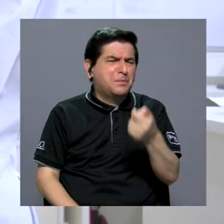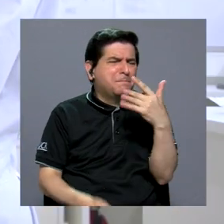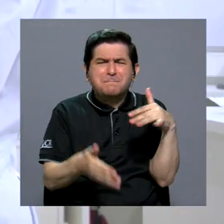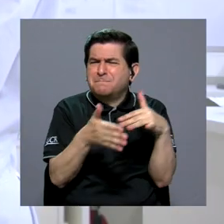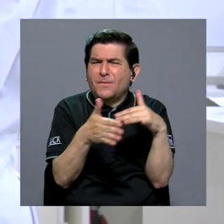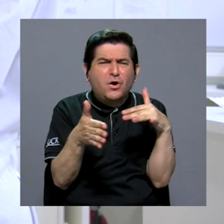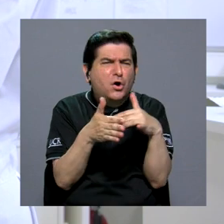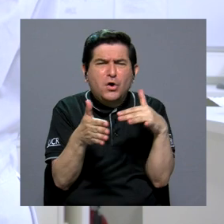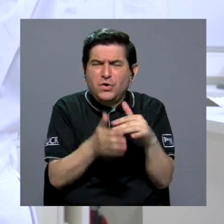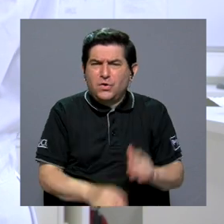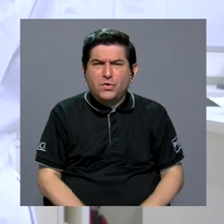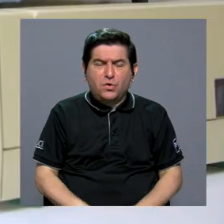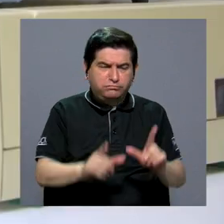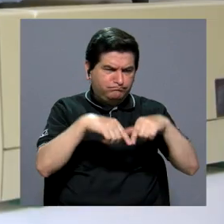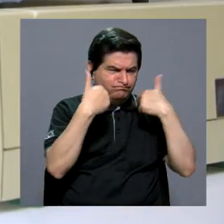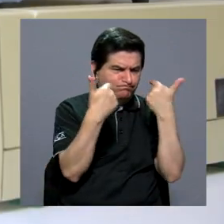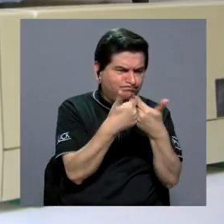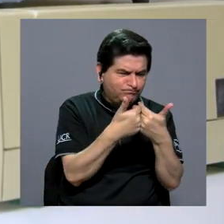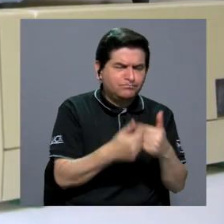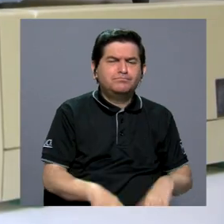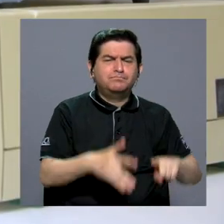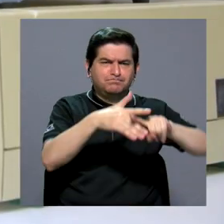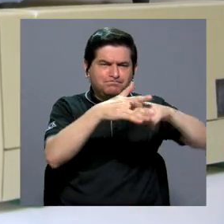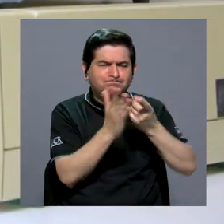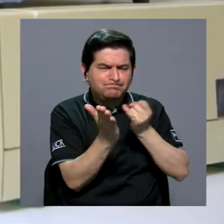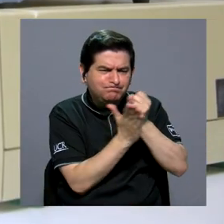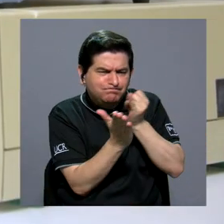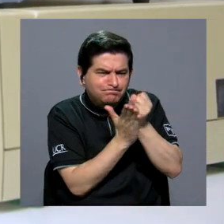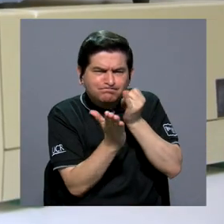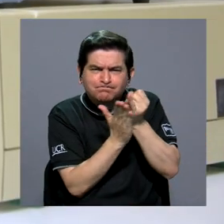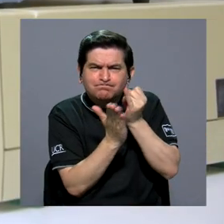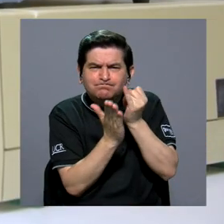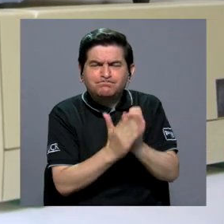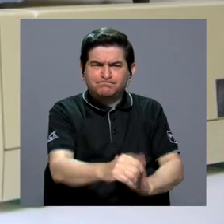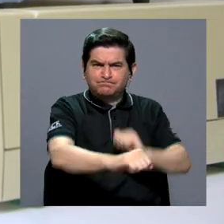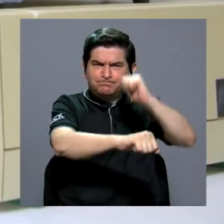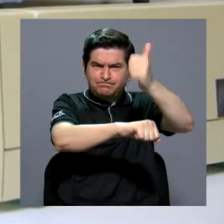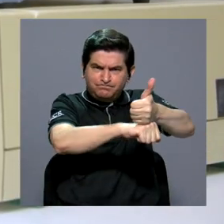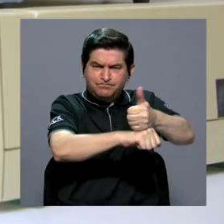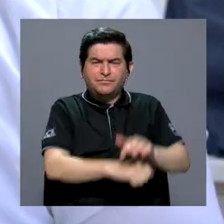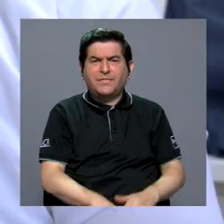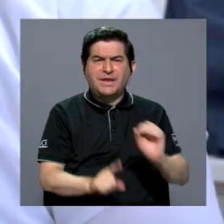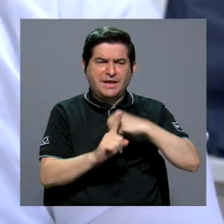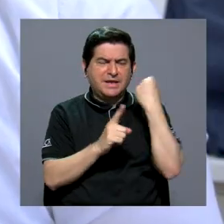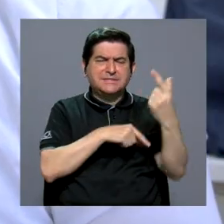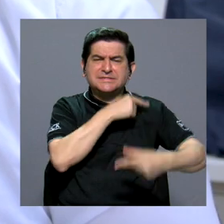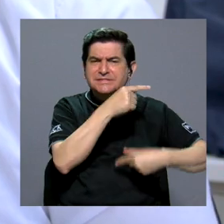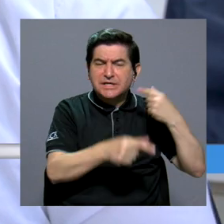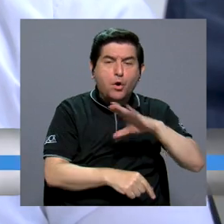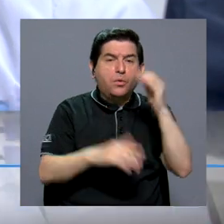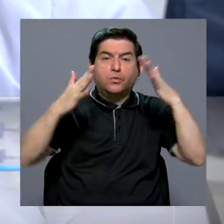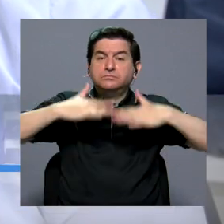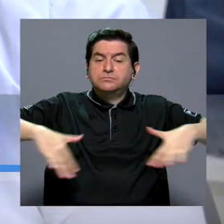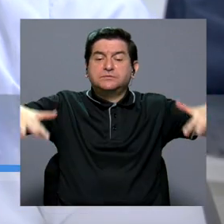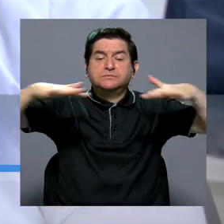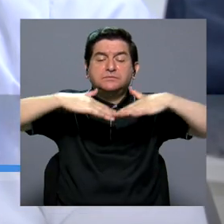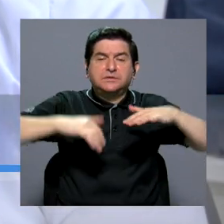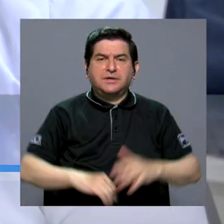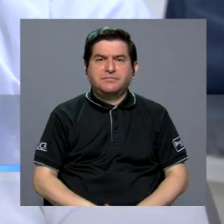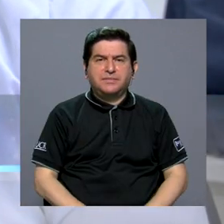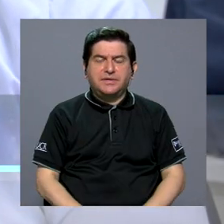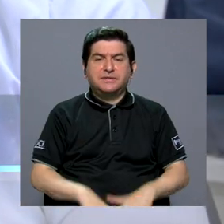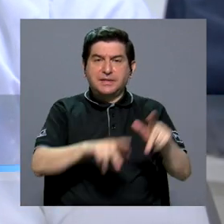está tan poco estudiado, el consorcio decidió comenzar a investigarlo para determinar qué factores genéticos o